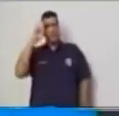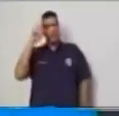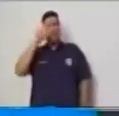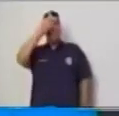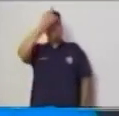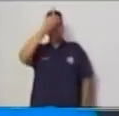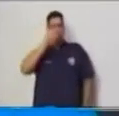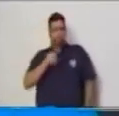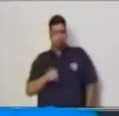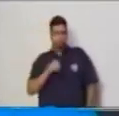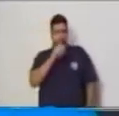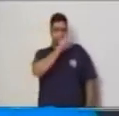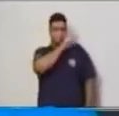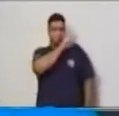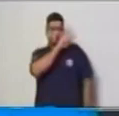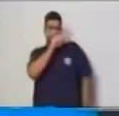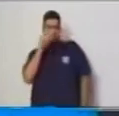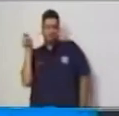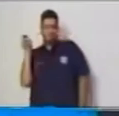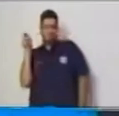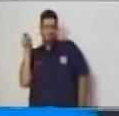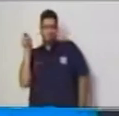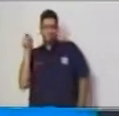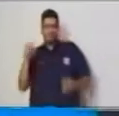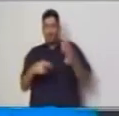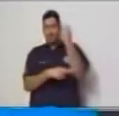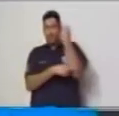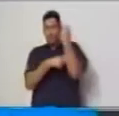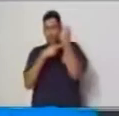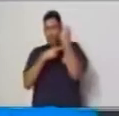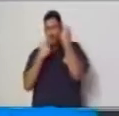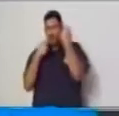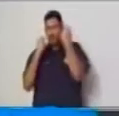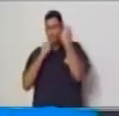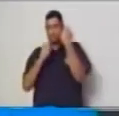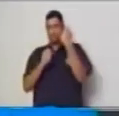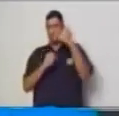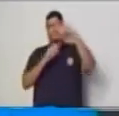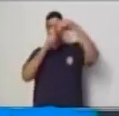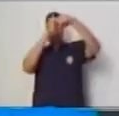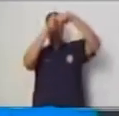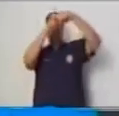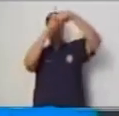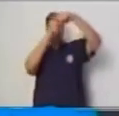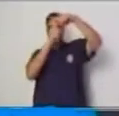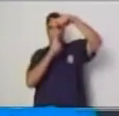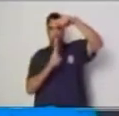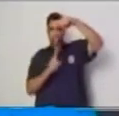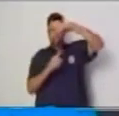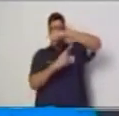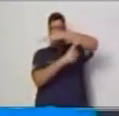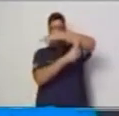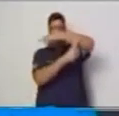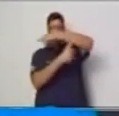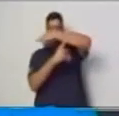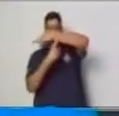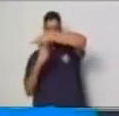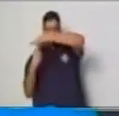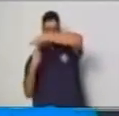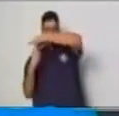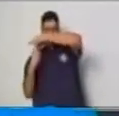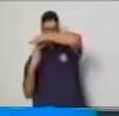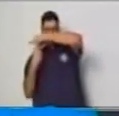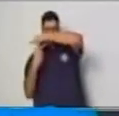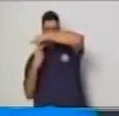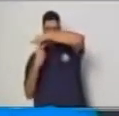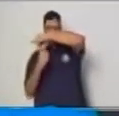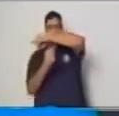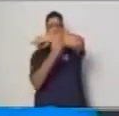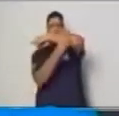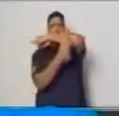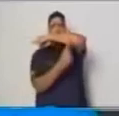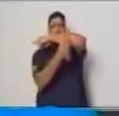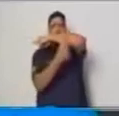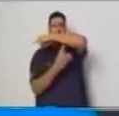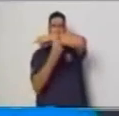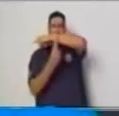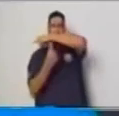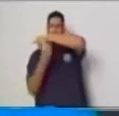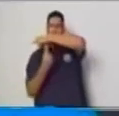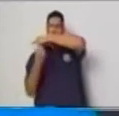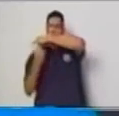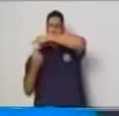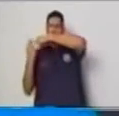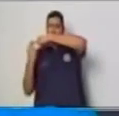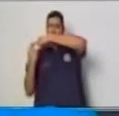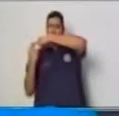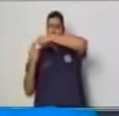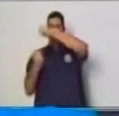Toma lápiz y regla para hacer el trazo del plano cartesiano que voy a